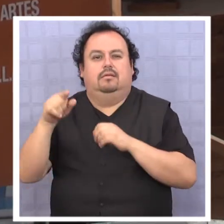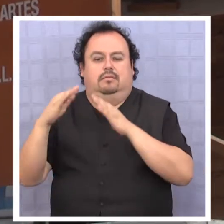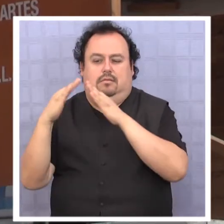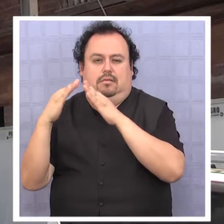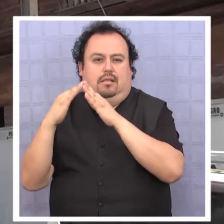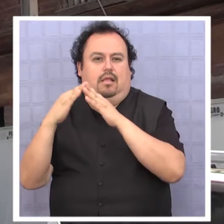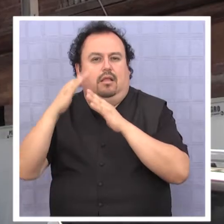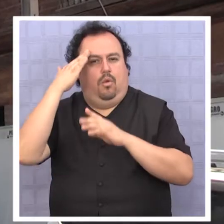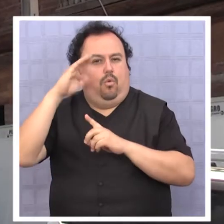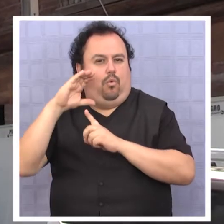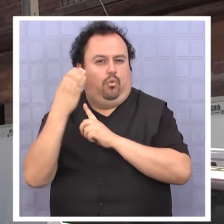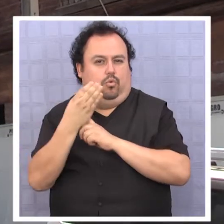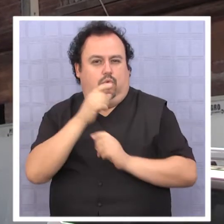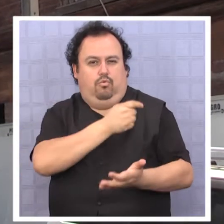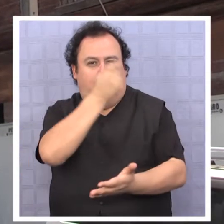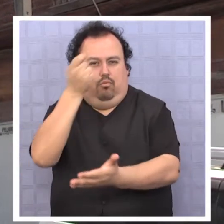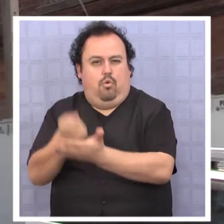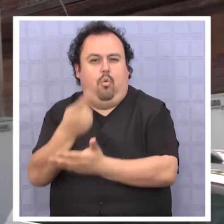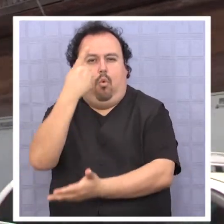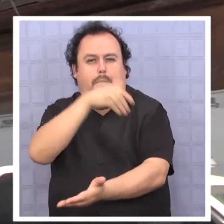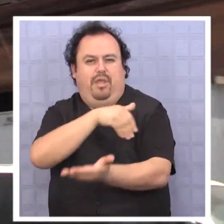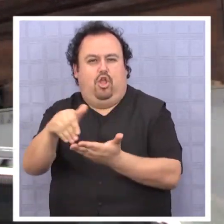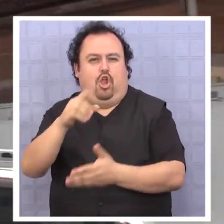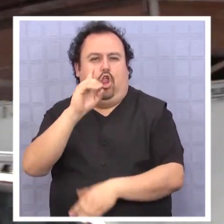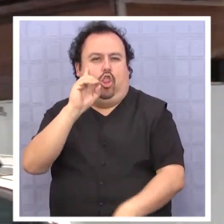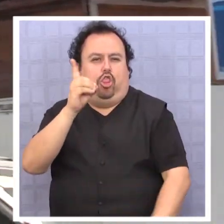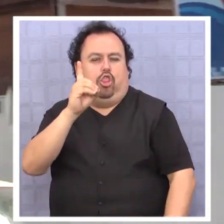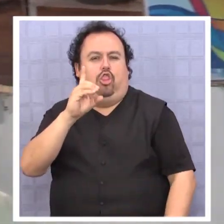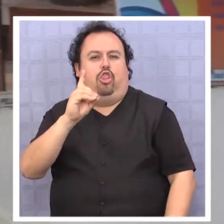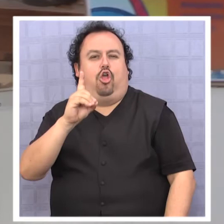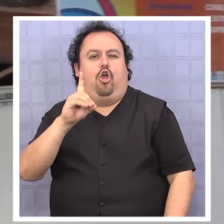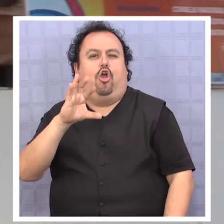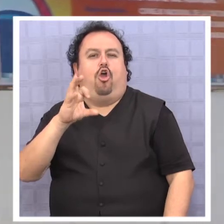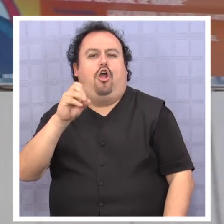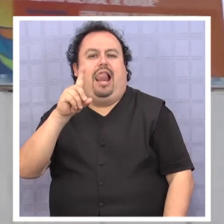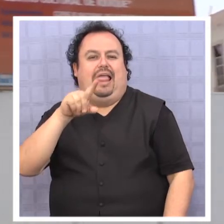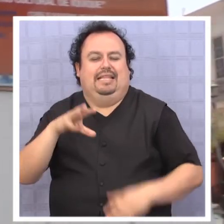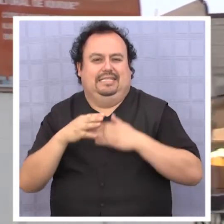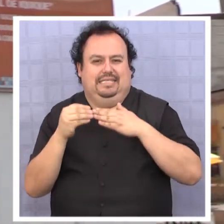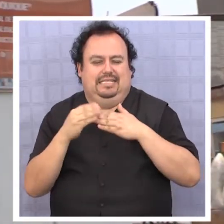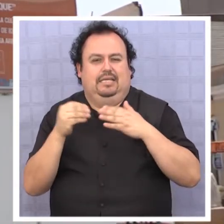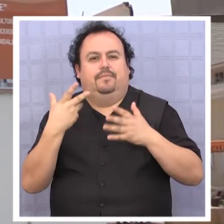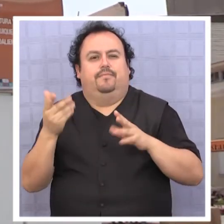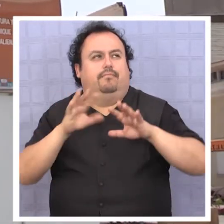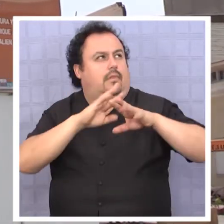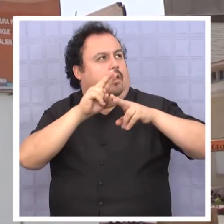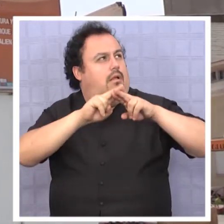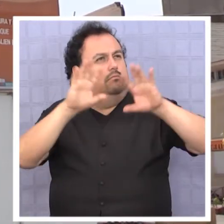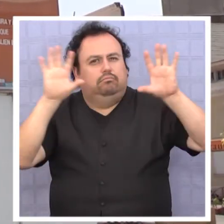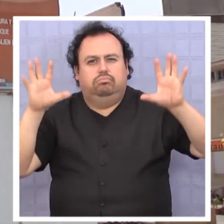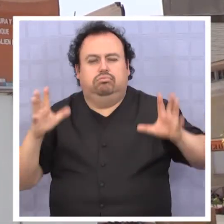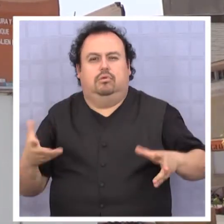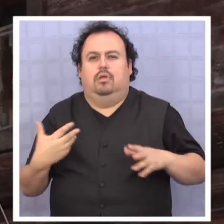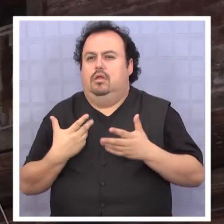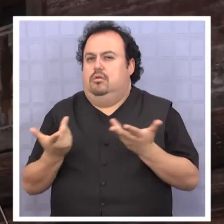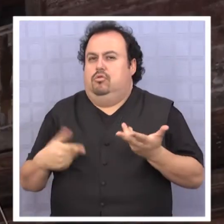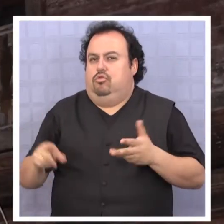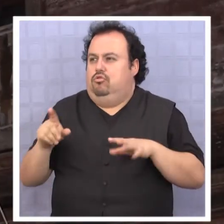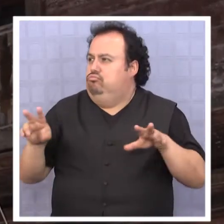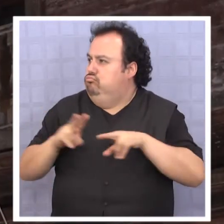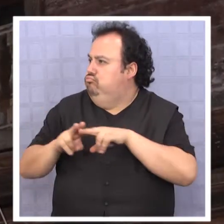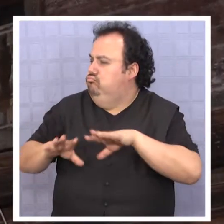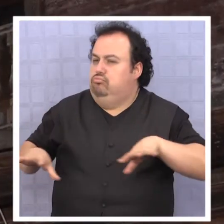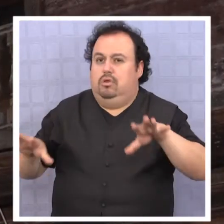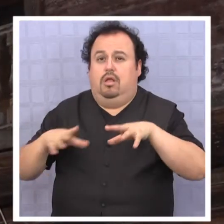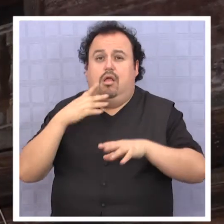Cultura, con un aporte de un millón de dólares para climatización, aislamiento acústico y equipamiento, tema que